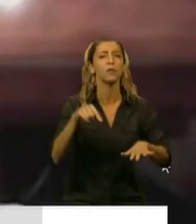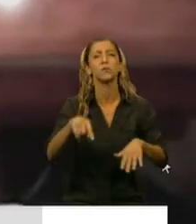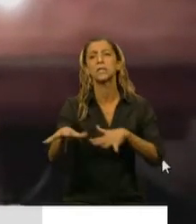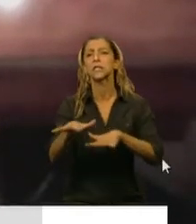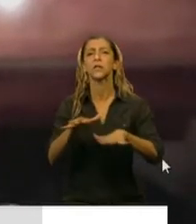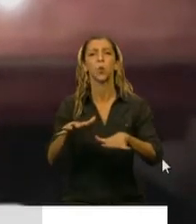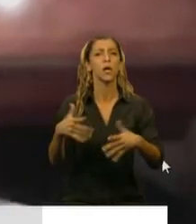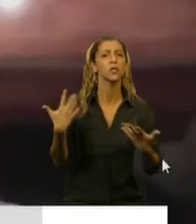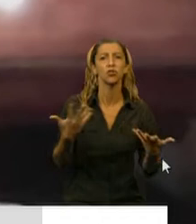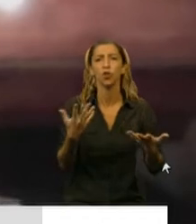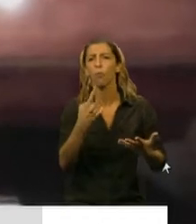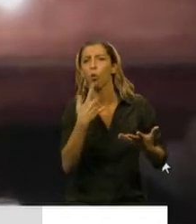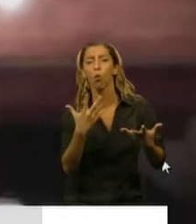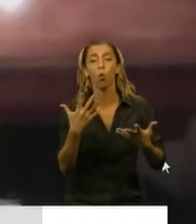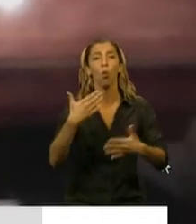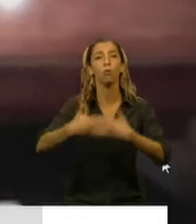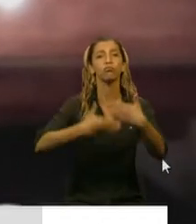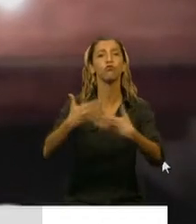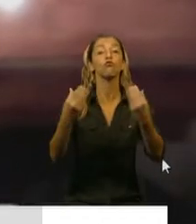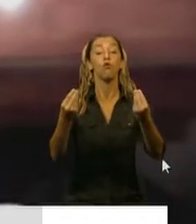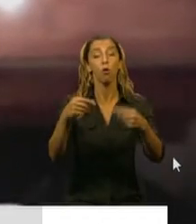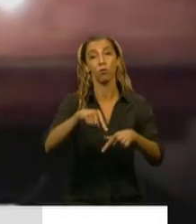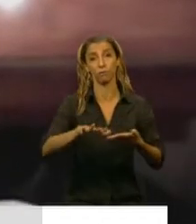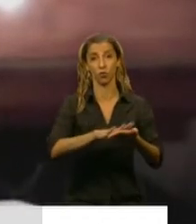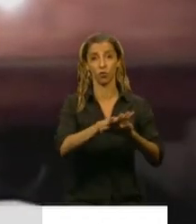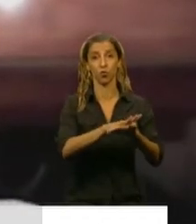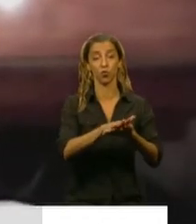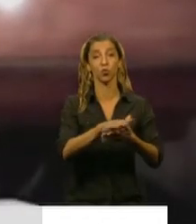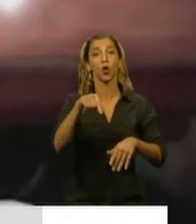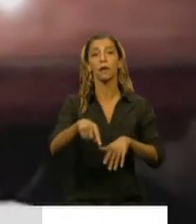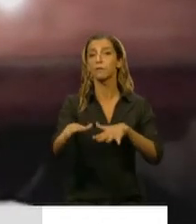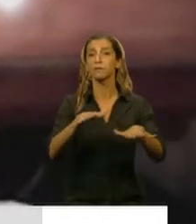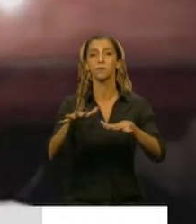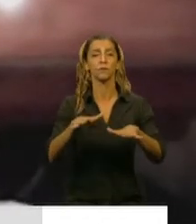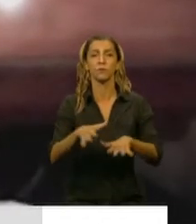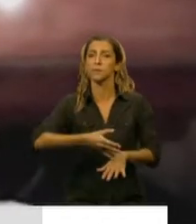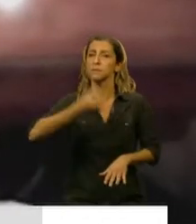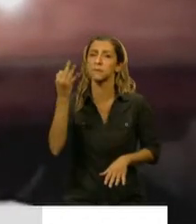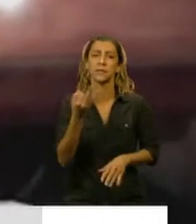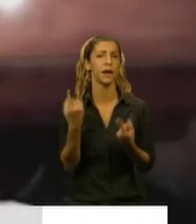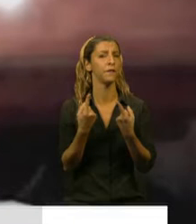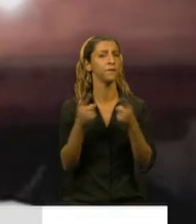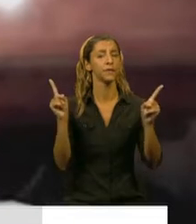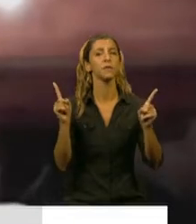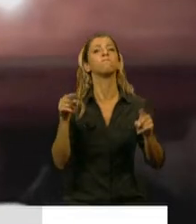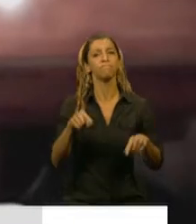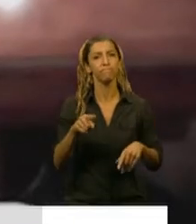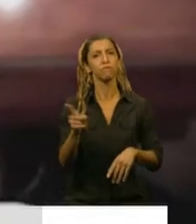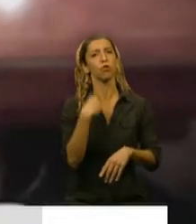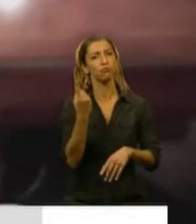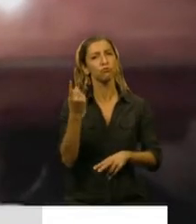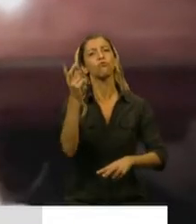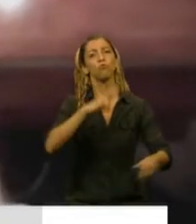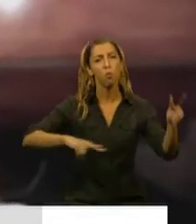Los sucesos extraordinarios requieren respuestas extraordinarias y a eso se han dedicado los